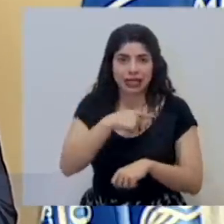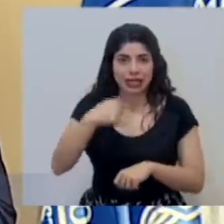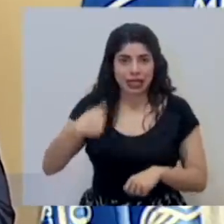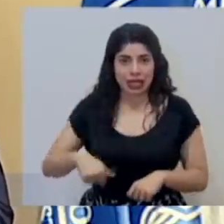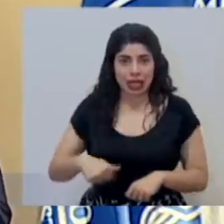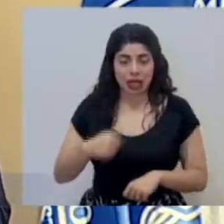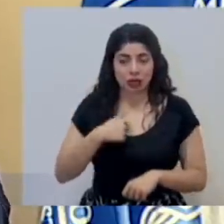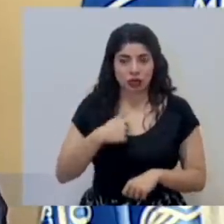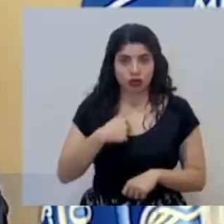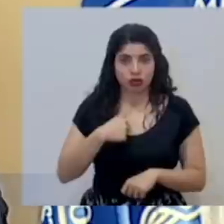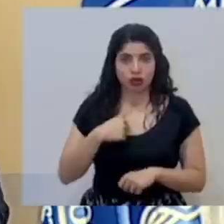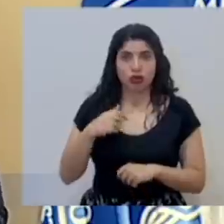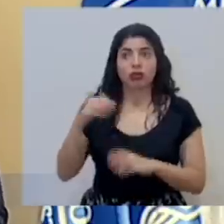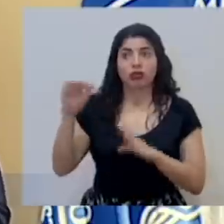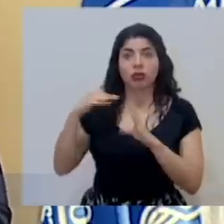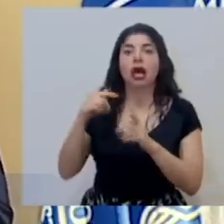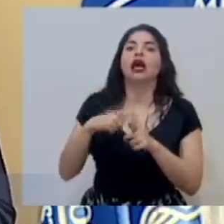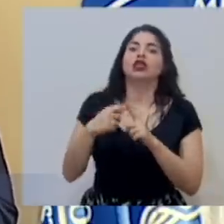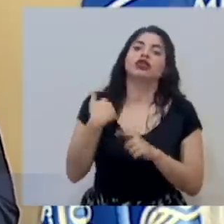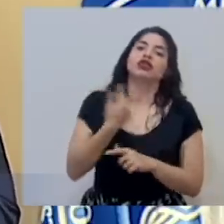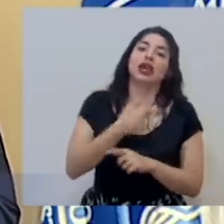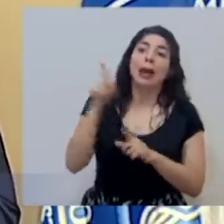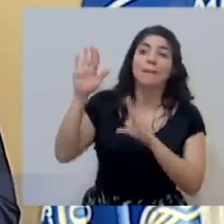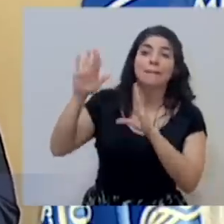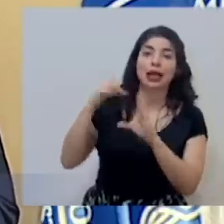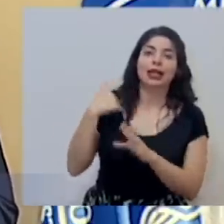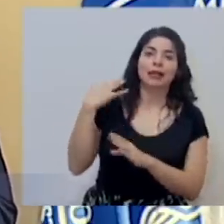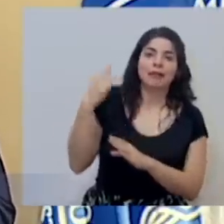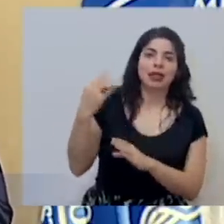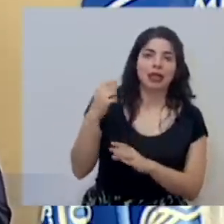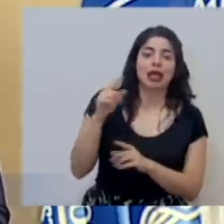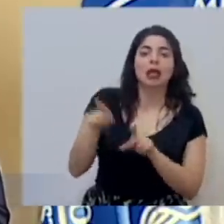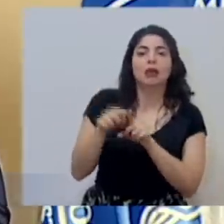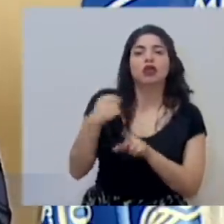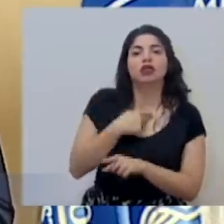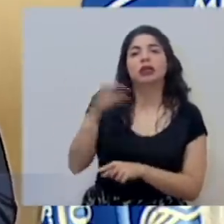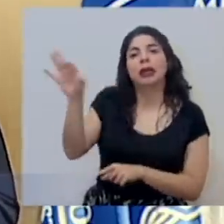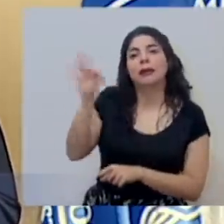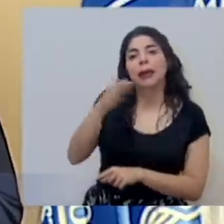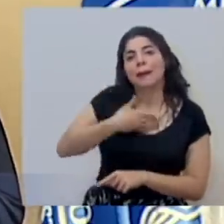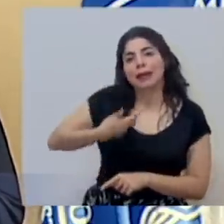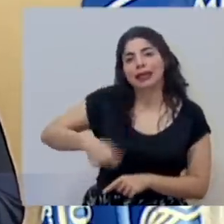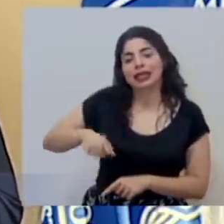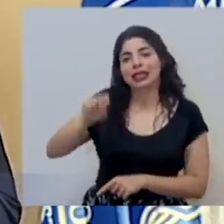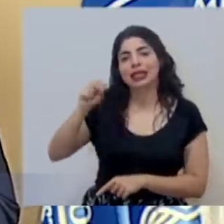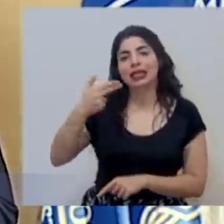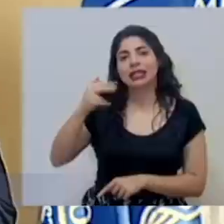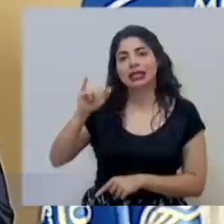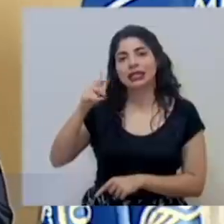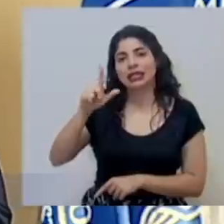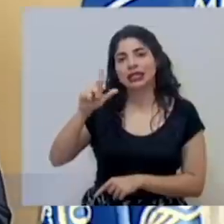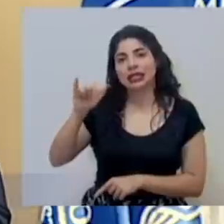hacia mi persona y nosotros hemos invitado al presidente Xi Jinping en el marco de,